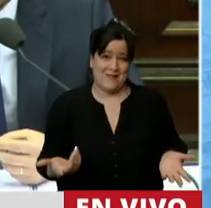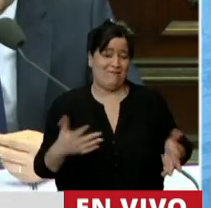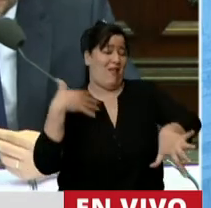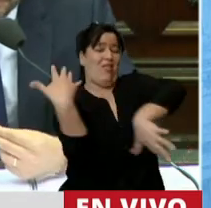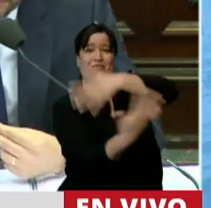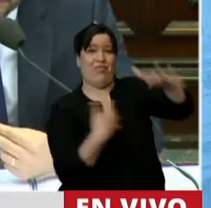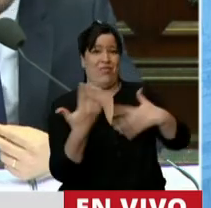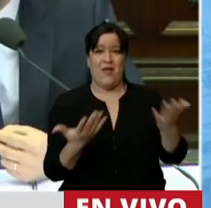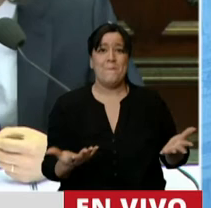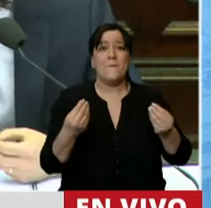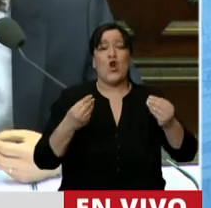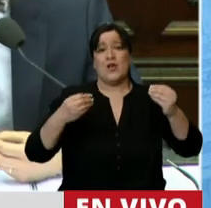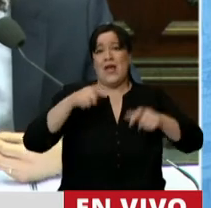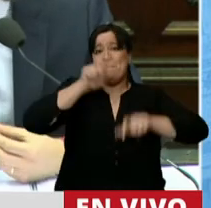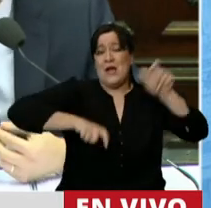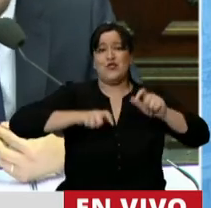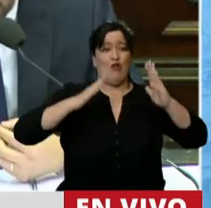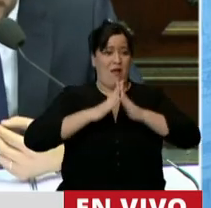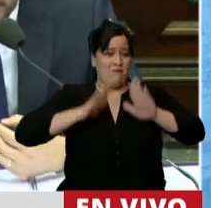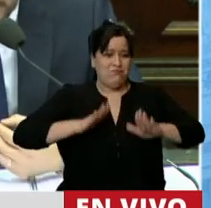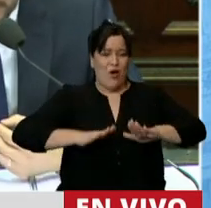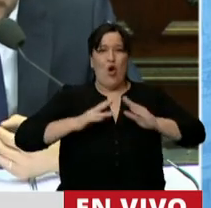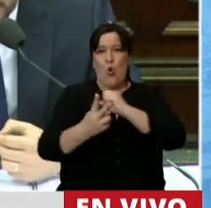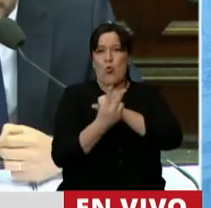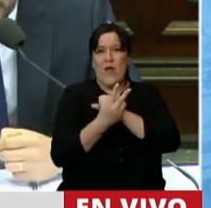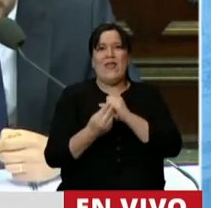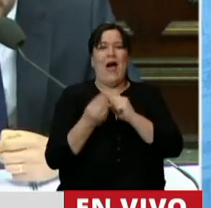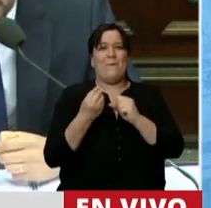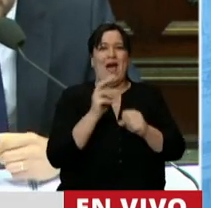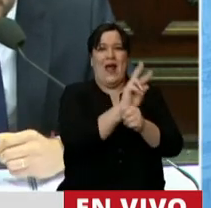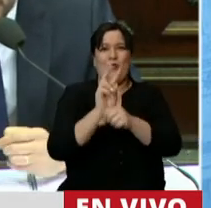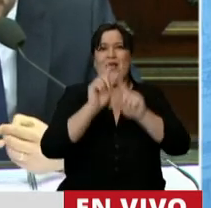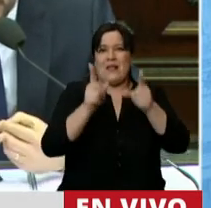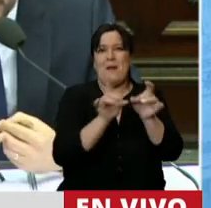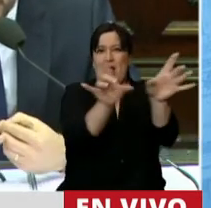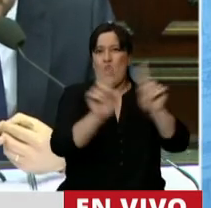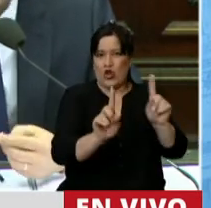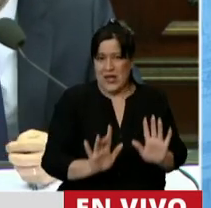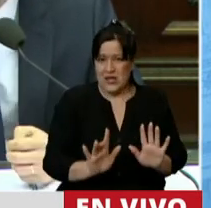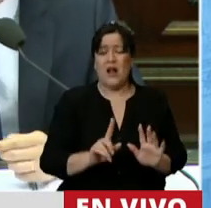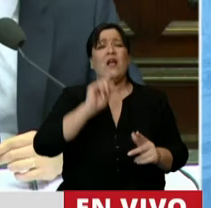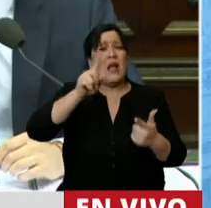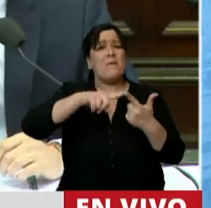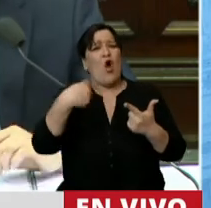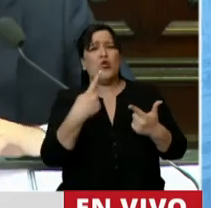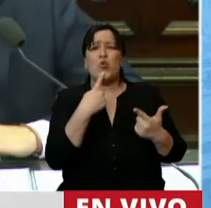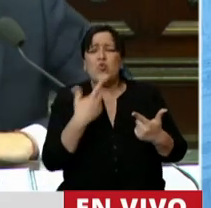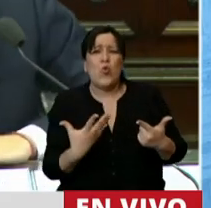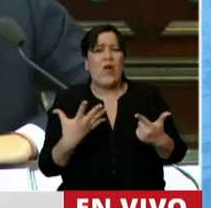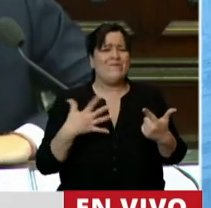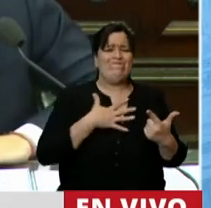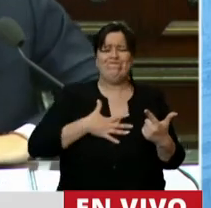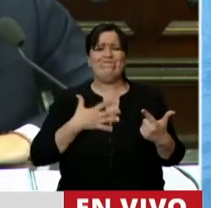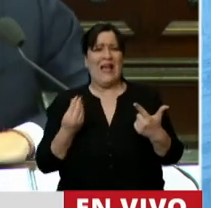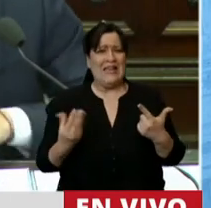guardándose para no contagiar si no contagiar a nadie. Ahora otra incertidumbre. La incertidumbre que tenemos